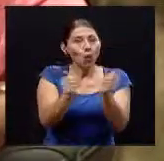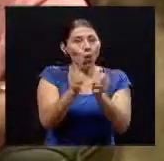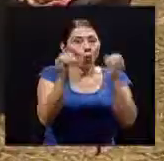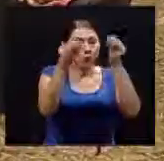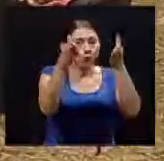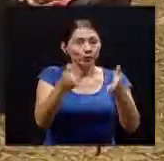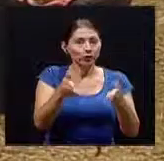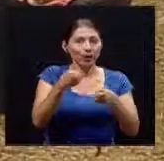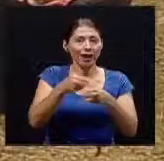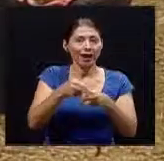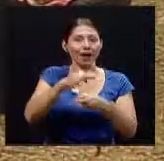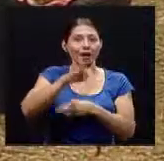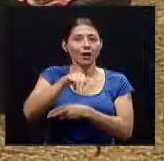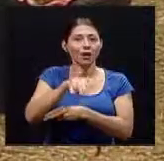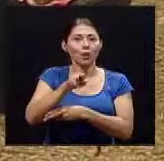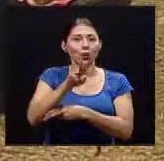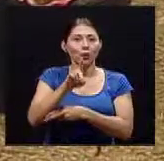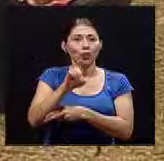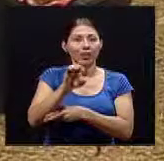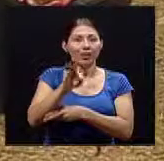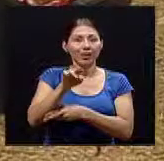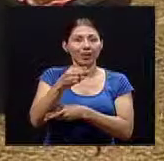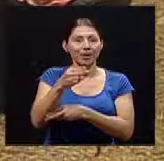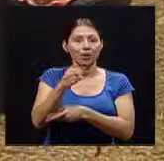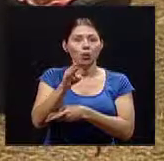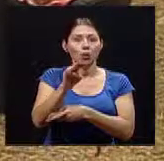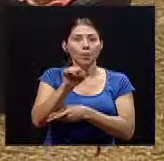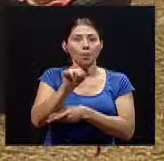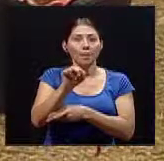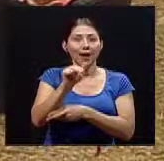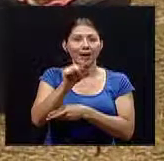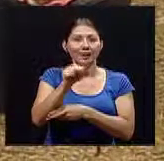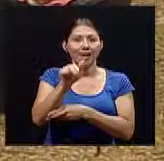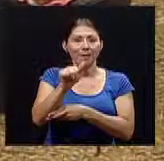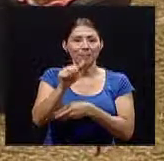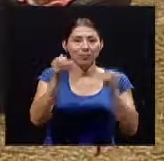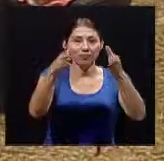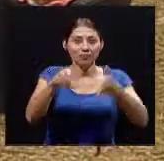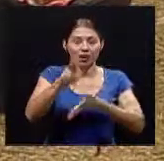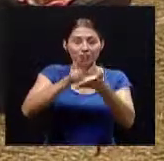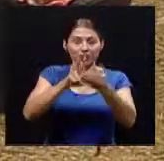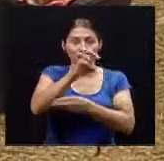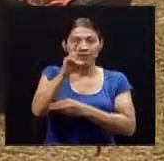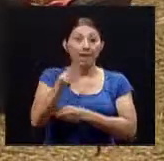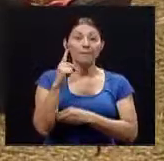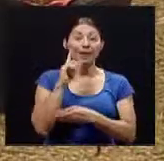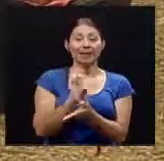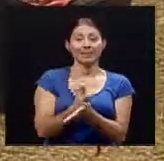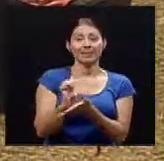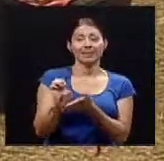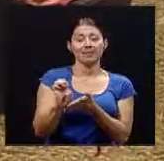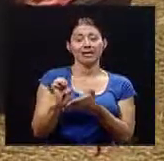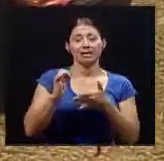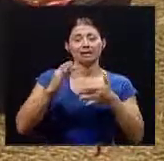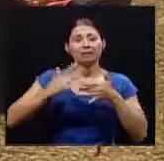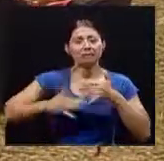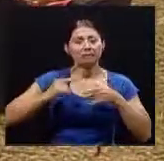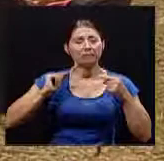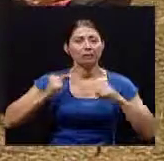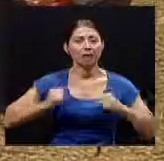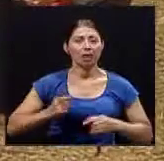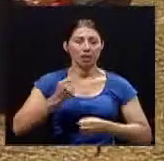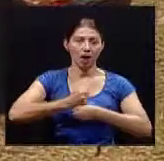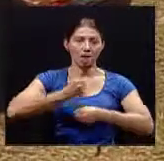Umaña profesora de la universidad de Costa Rica acerca de la prevención de lesiones en el trabajo y seguimos